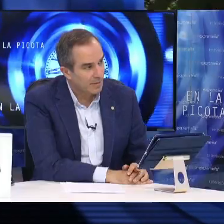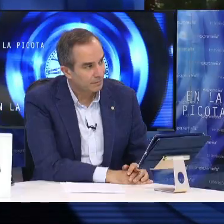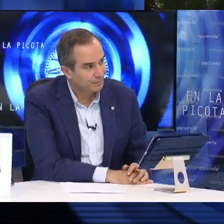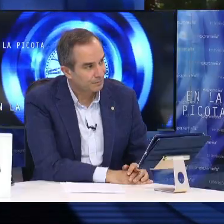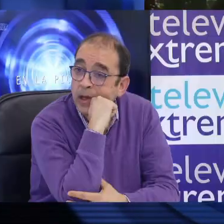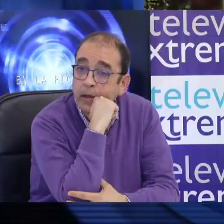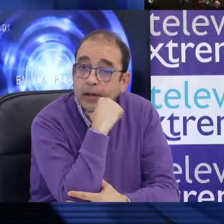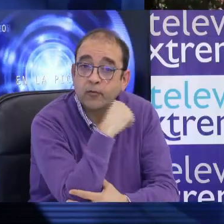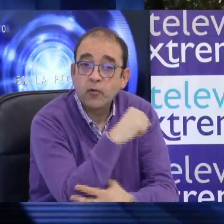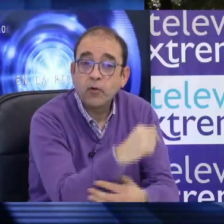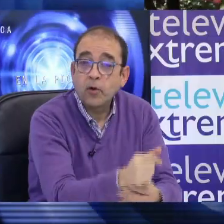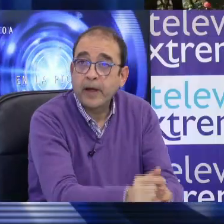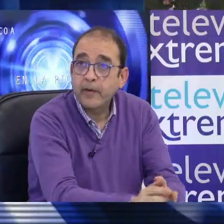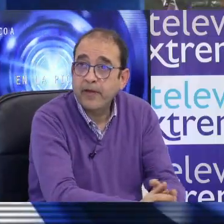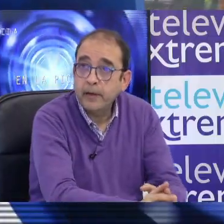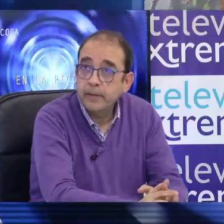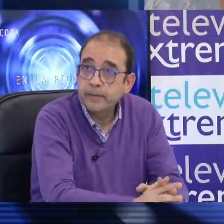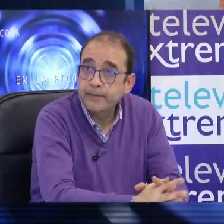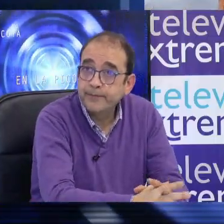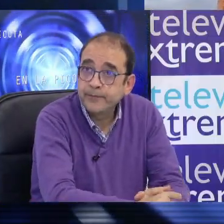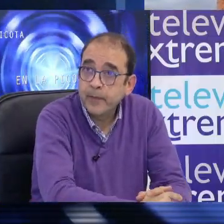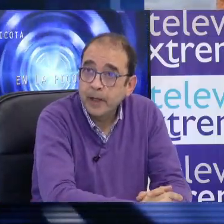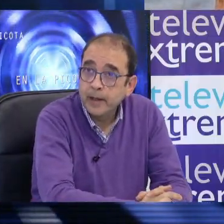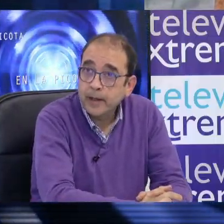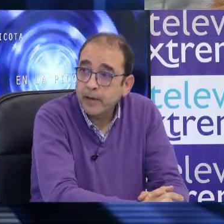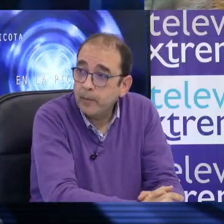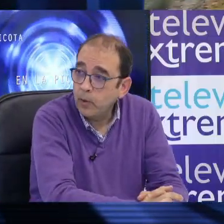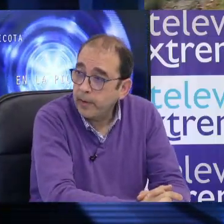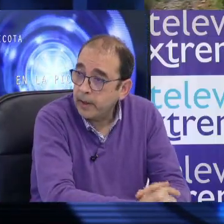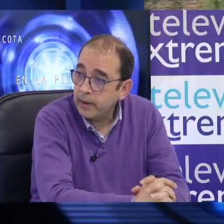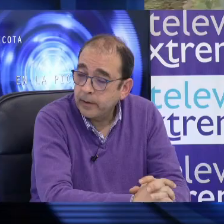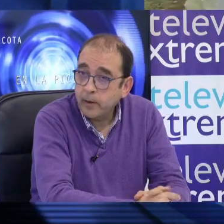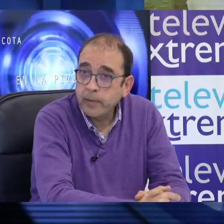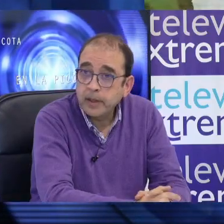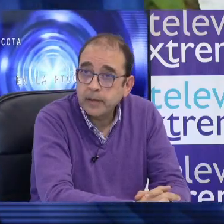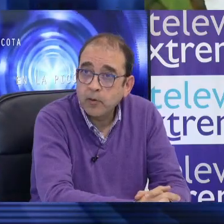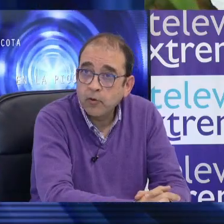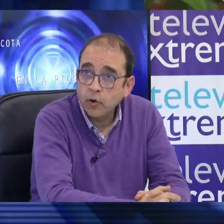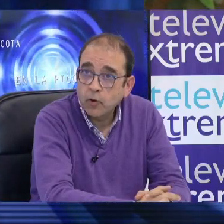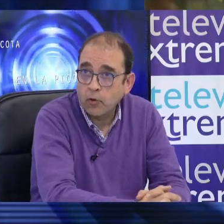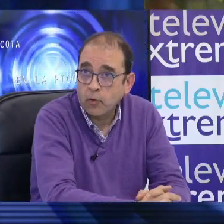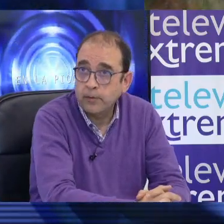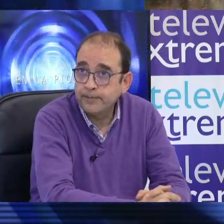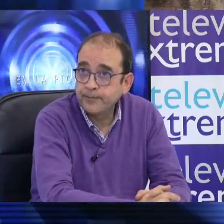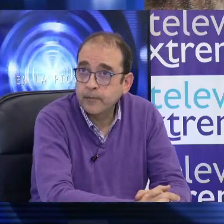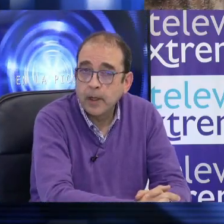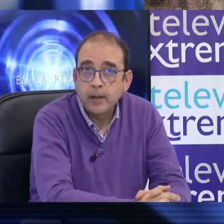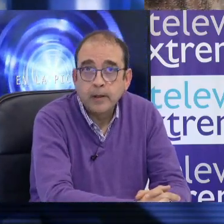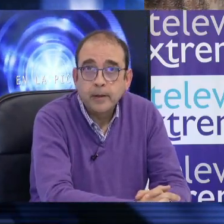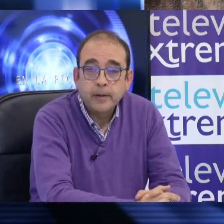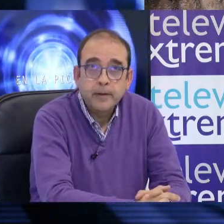Javier. Esto es un dolor de cabeza que va camino para convertirse en un dolor crónico.